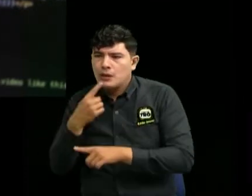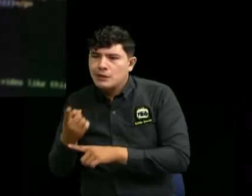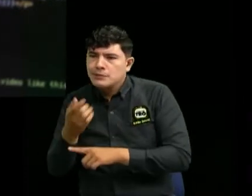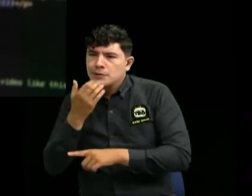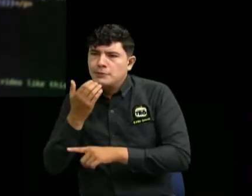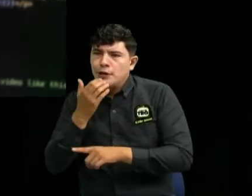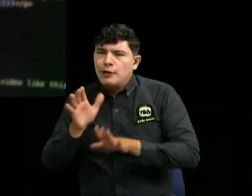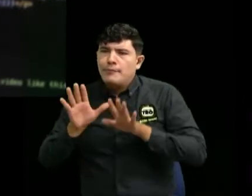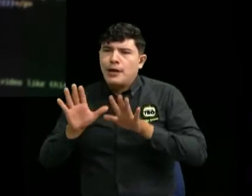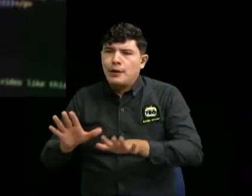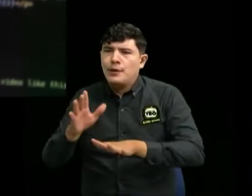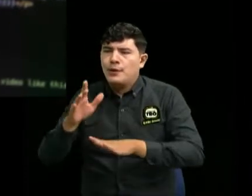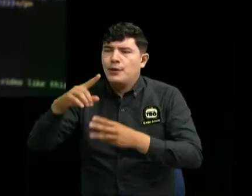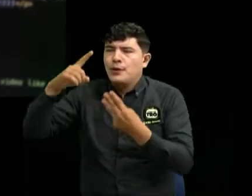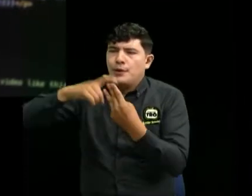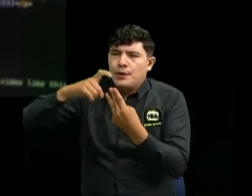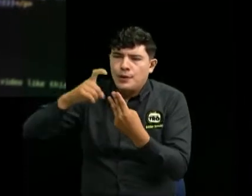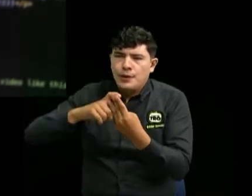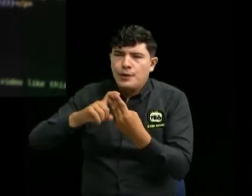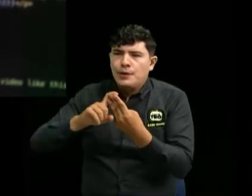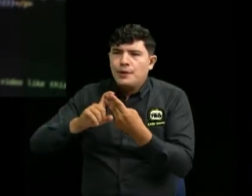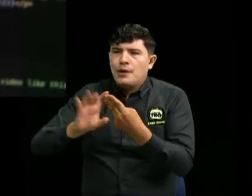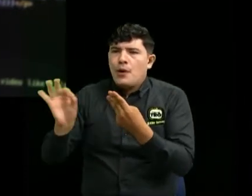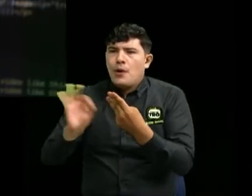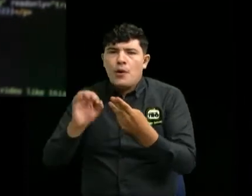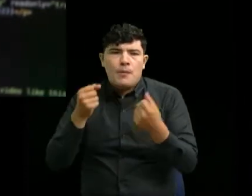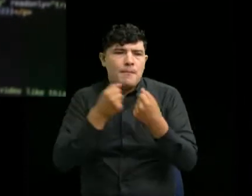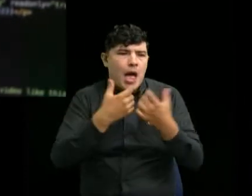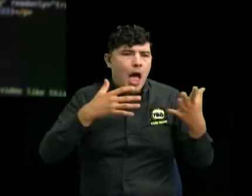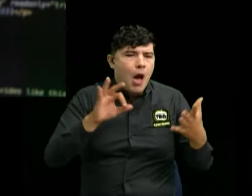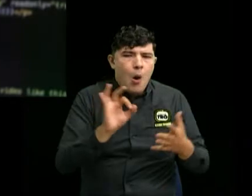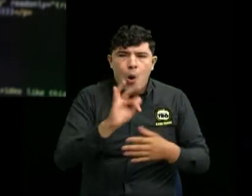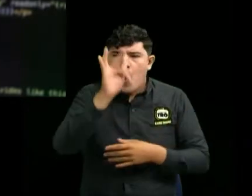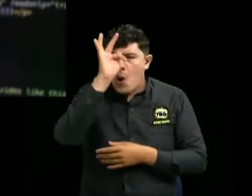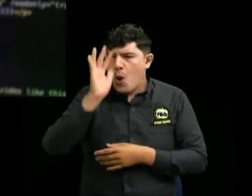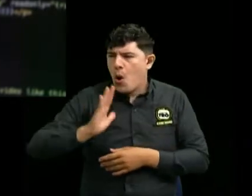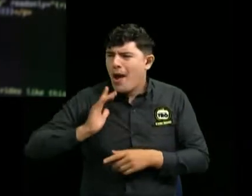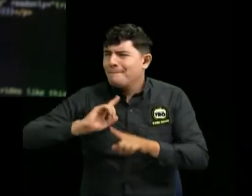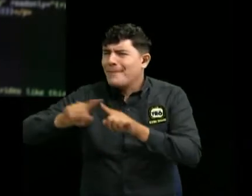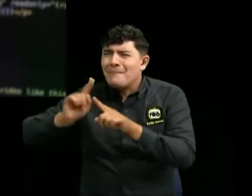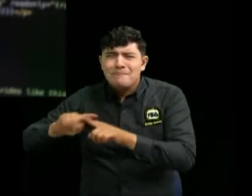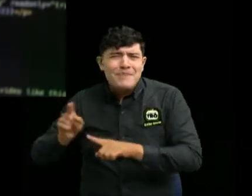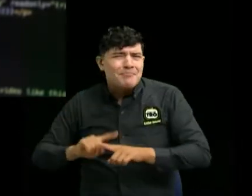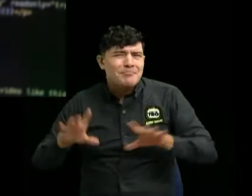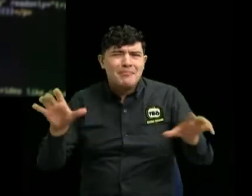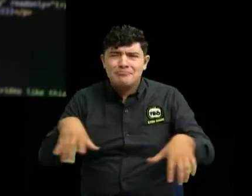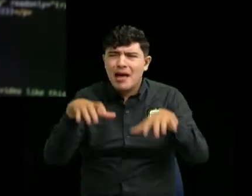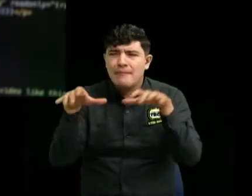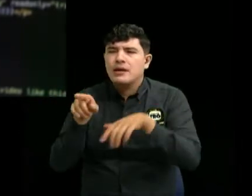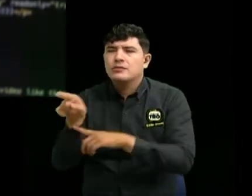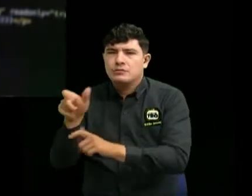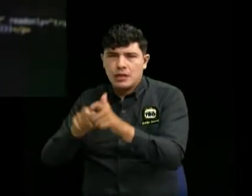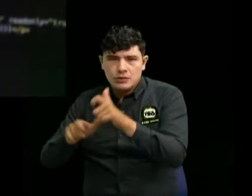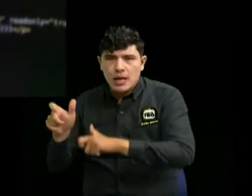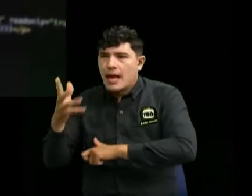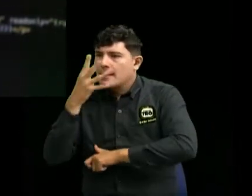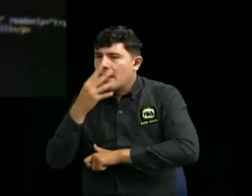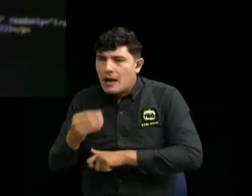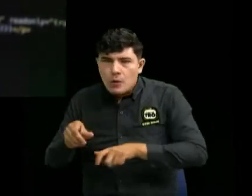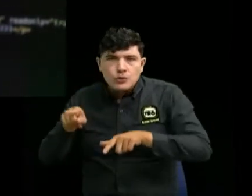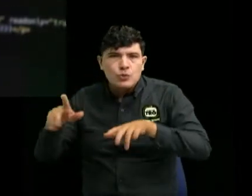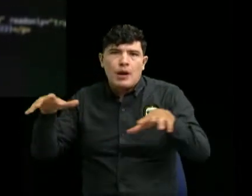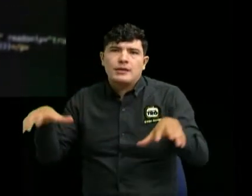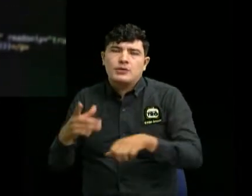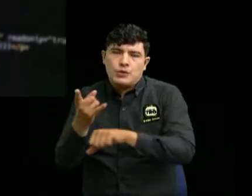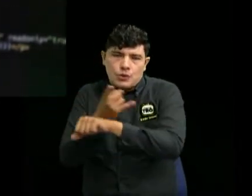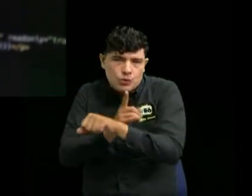retén, que está en un accidente, que está en la clínica. Una cantidad que todas las semanas utilizan para tratar